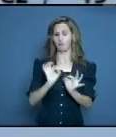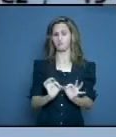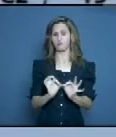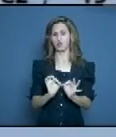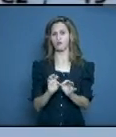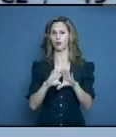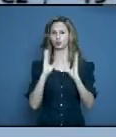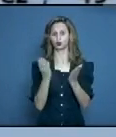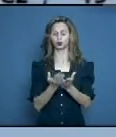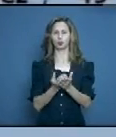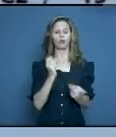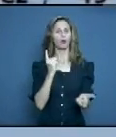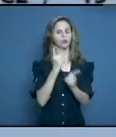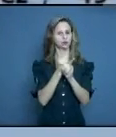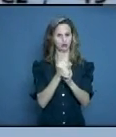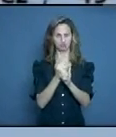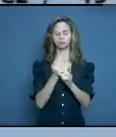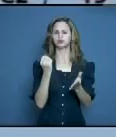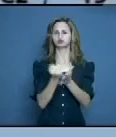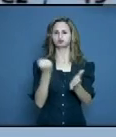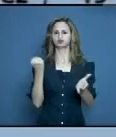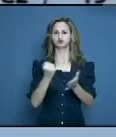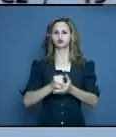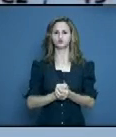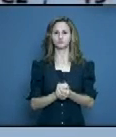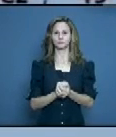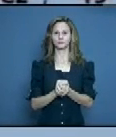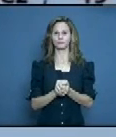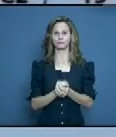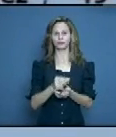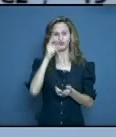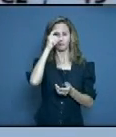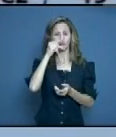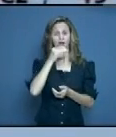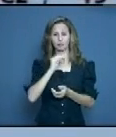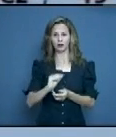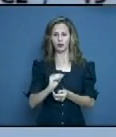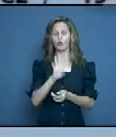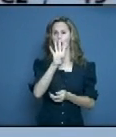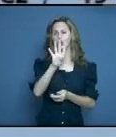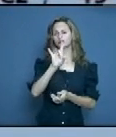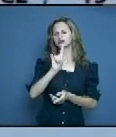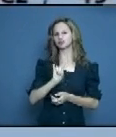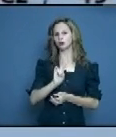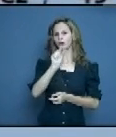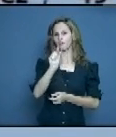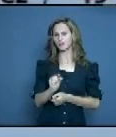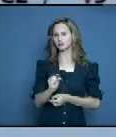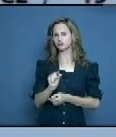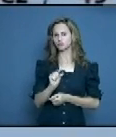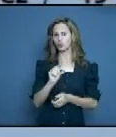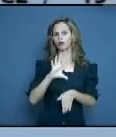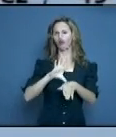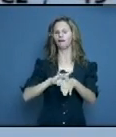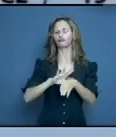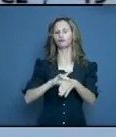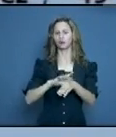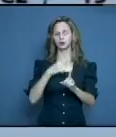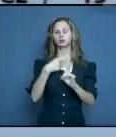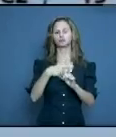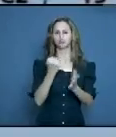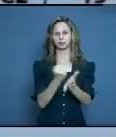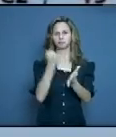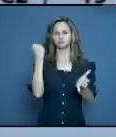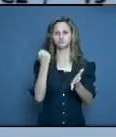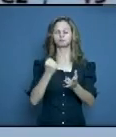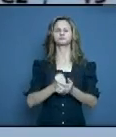contactos de casos confirmados. Área de salud, Máximo Gómez Baez, 49 pacientes con la enfermedad, también son contactos de casos